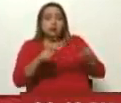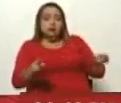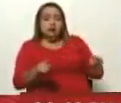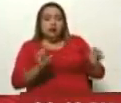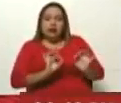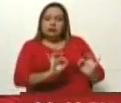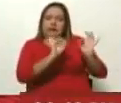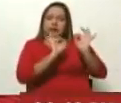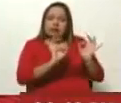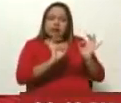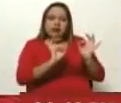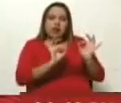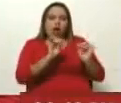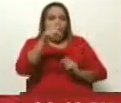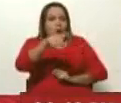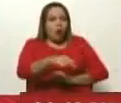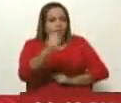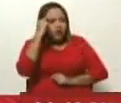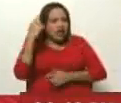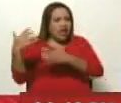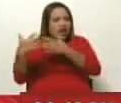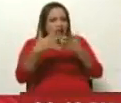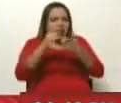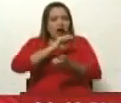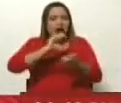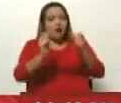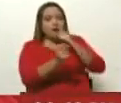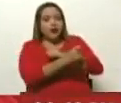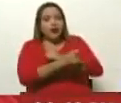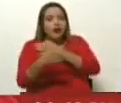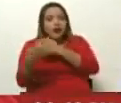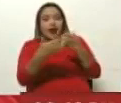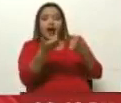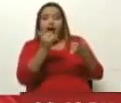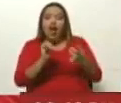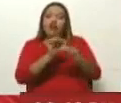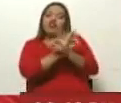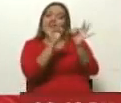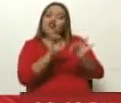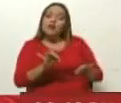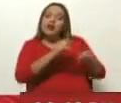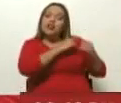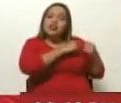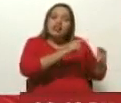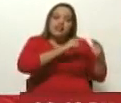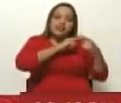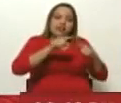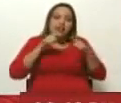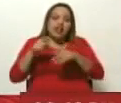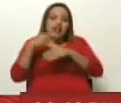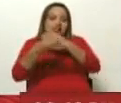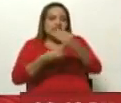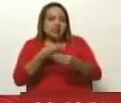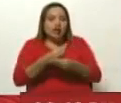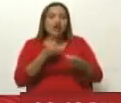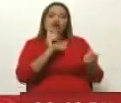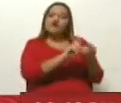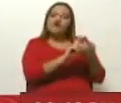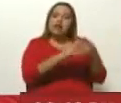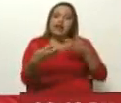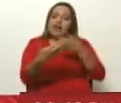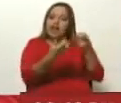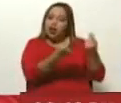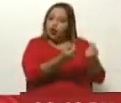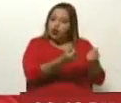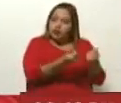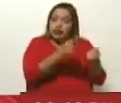específico? Que hoy en día la guerra ha cambiado y la guerra tiene muchas más herramientas en la guerra económica, a